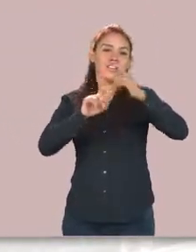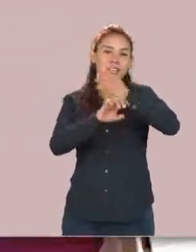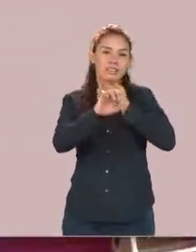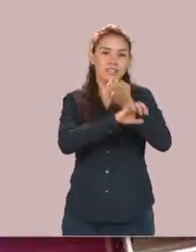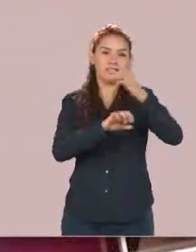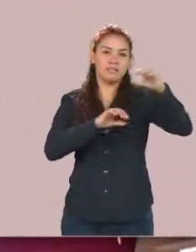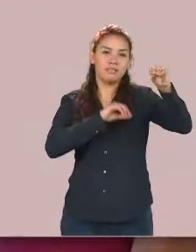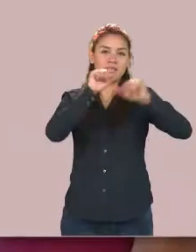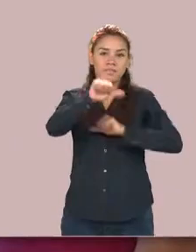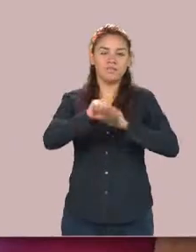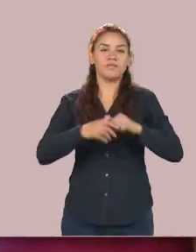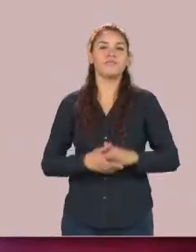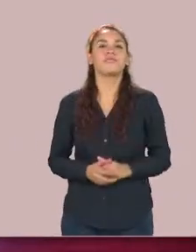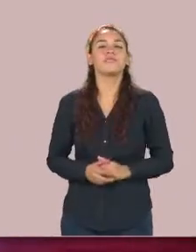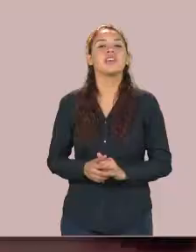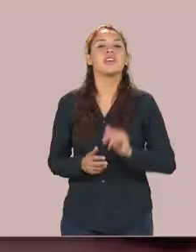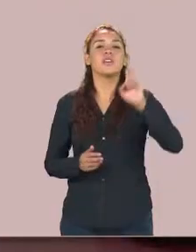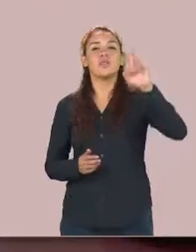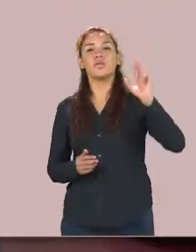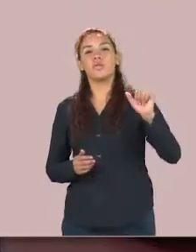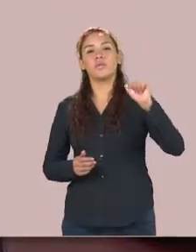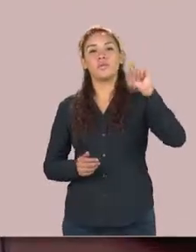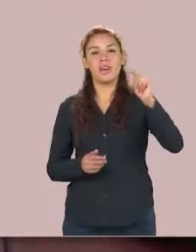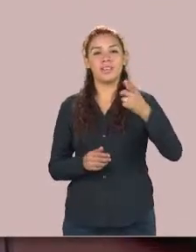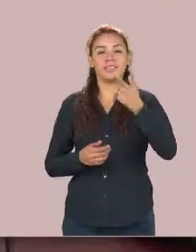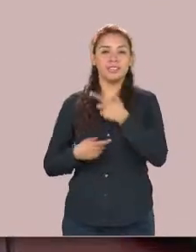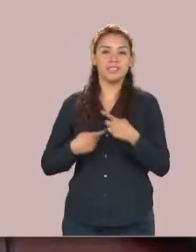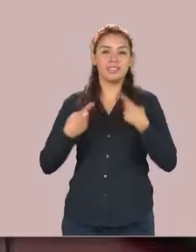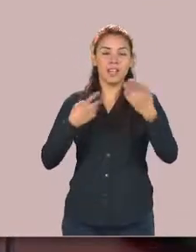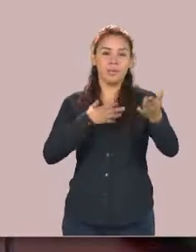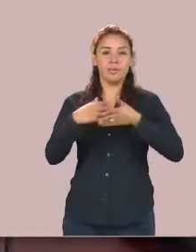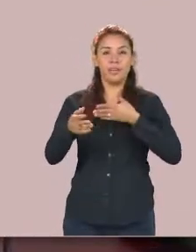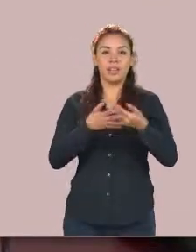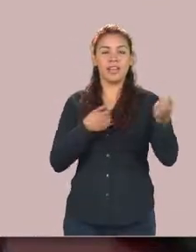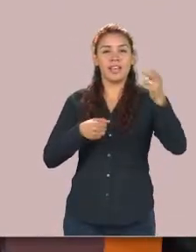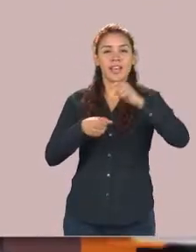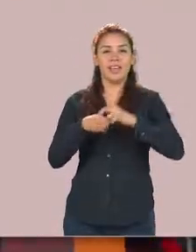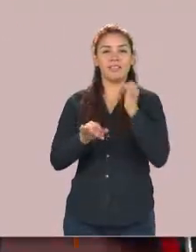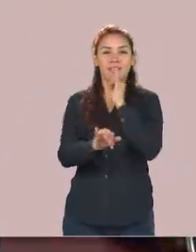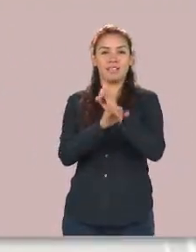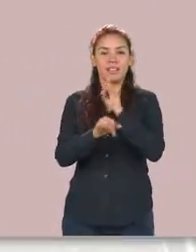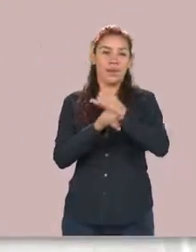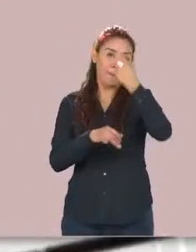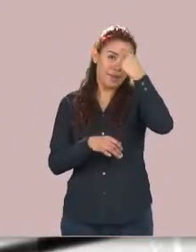La Autónoma de Tamaulipas ofrece la modalidad en línea para el aprendizaje del idioma inglés.